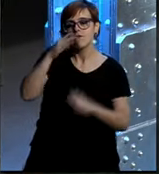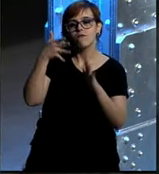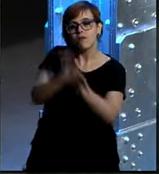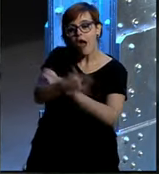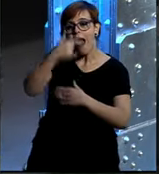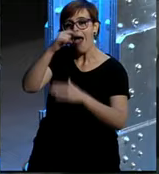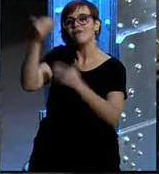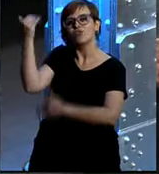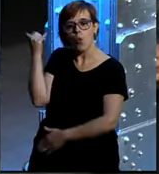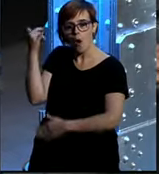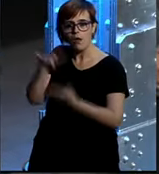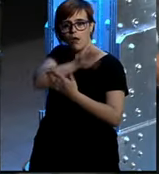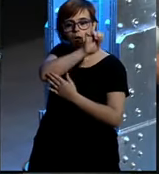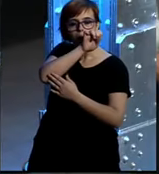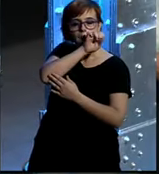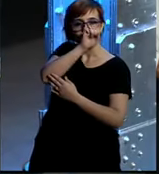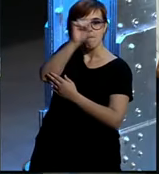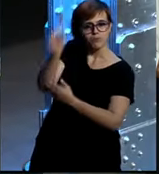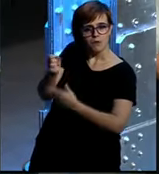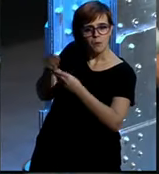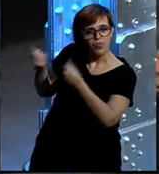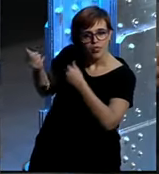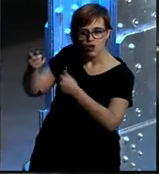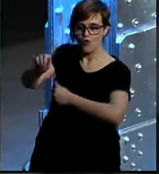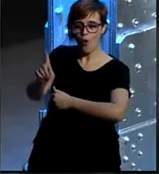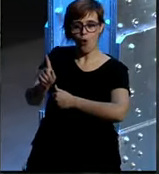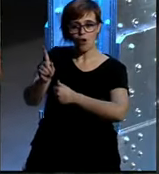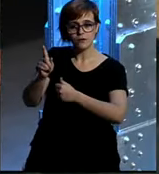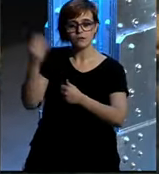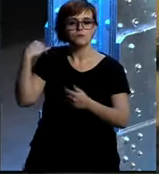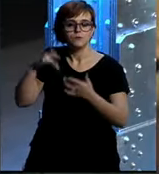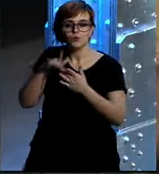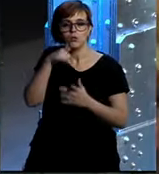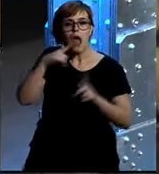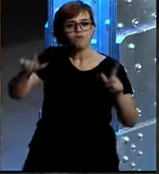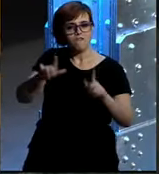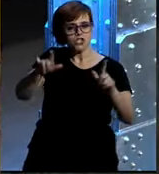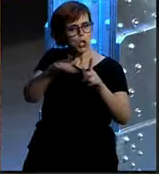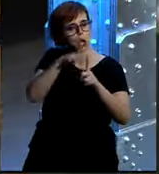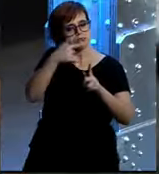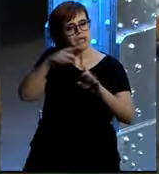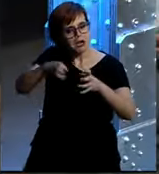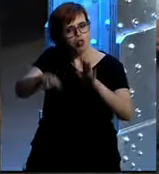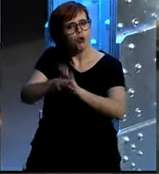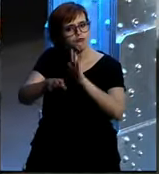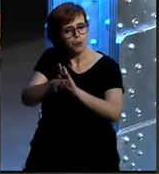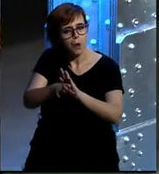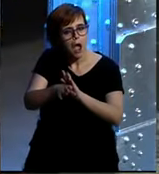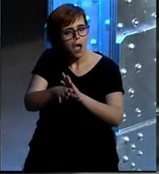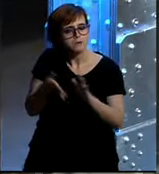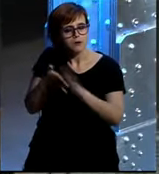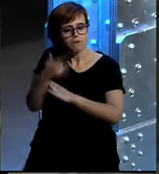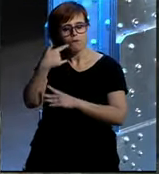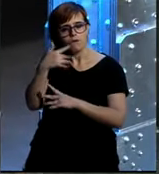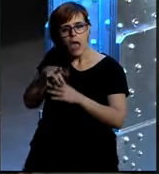es una continuación de un proceso normal y corriente apareció la televisión y mató la radio y la televisión no la radio sigue estando ahí y